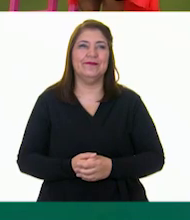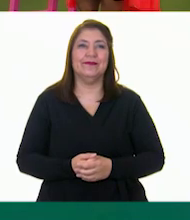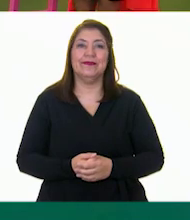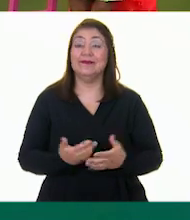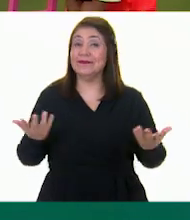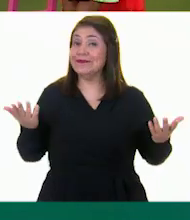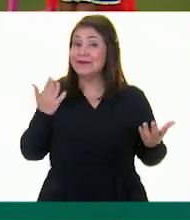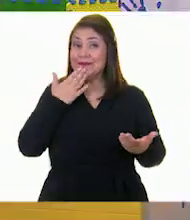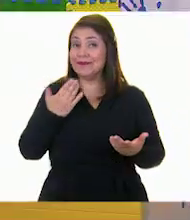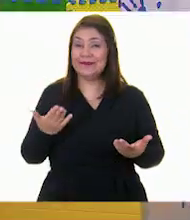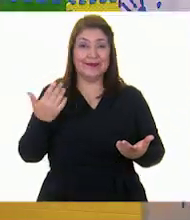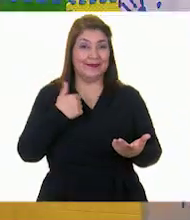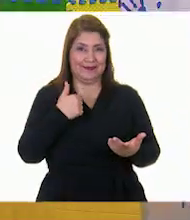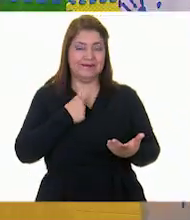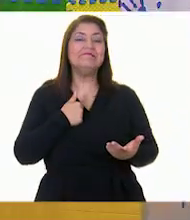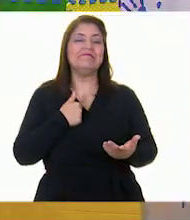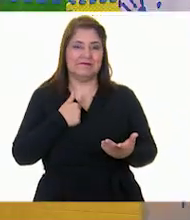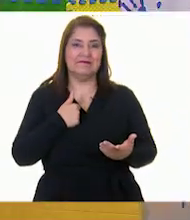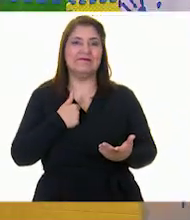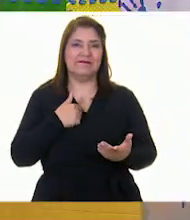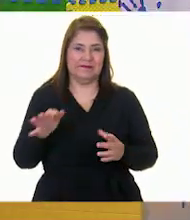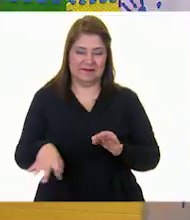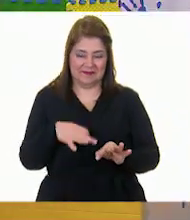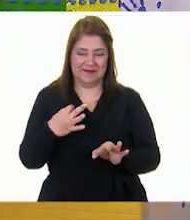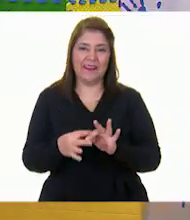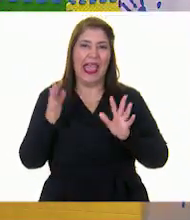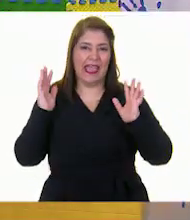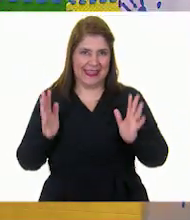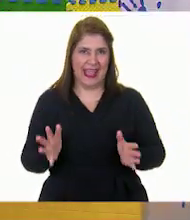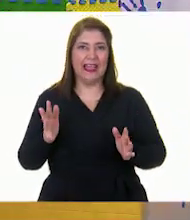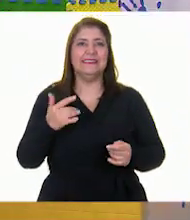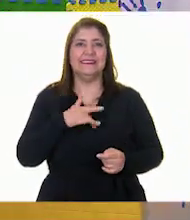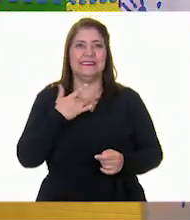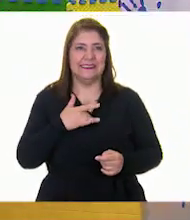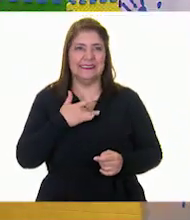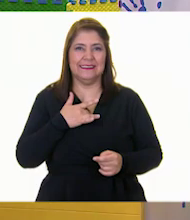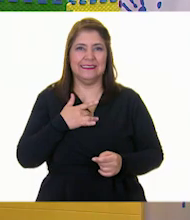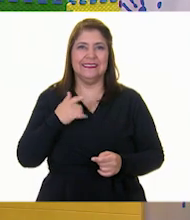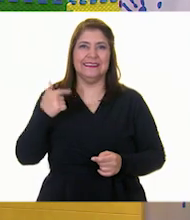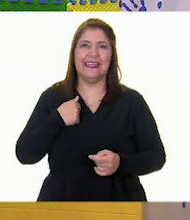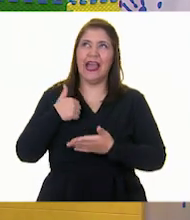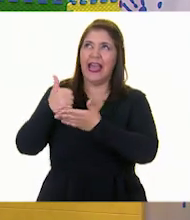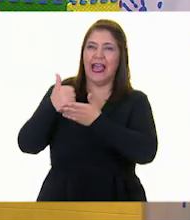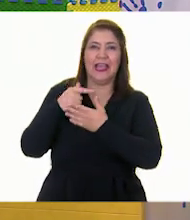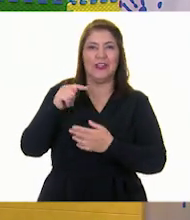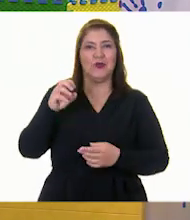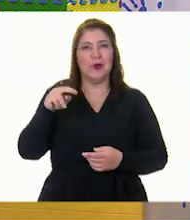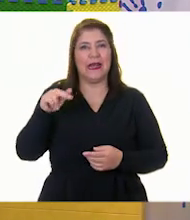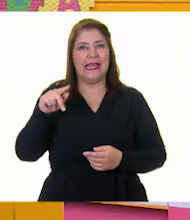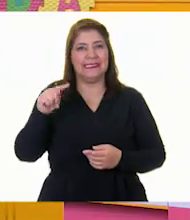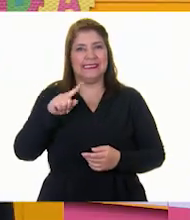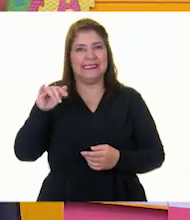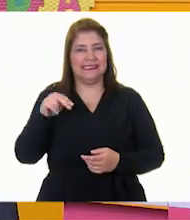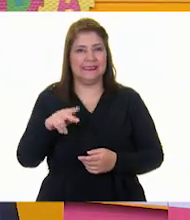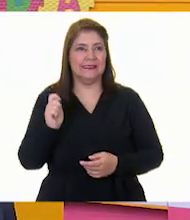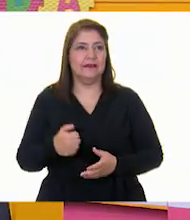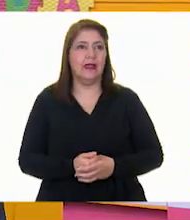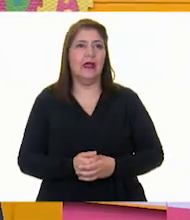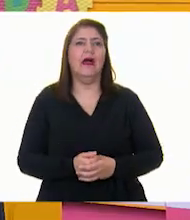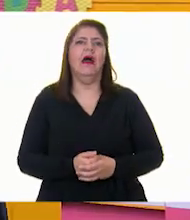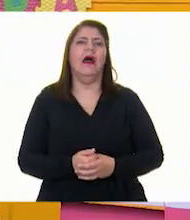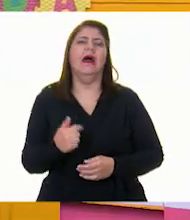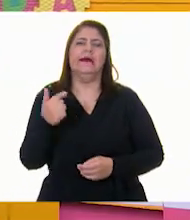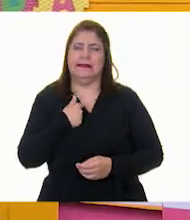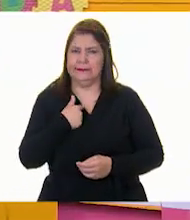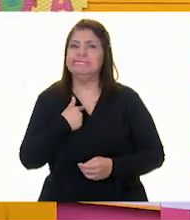¡Qué bien! Estoy más puesta que un tlacoyín. ¡Qué tonazzi me ayude! Yo también juego.